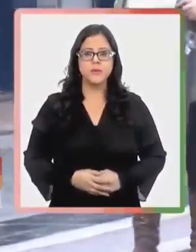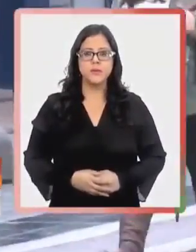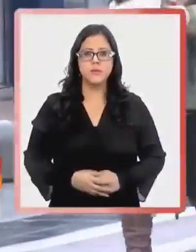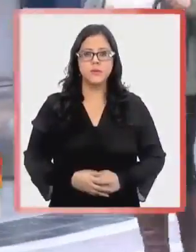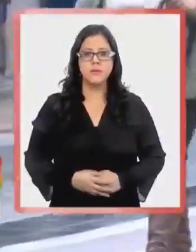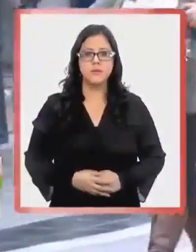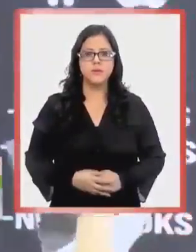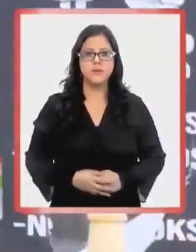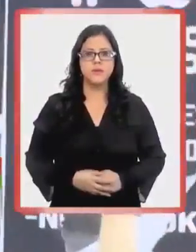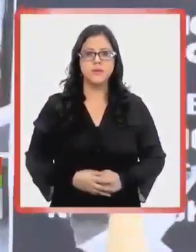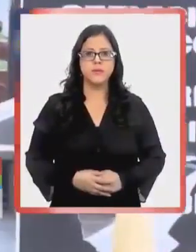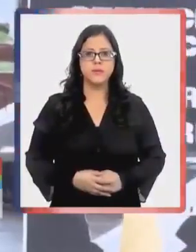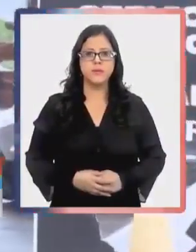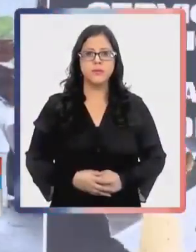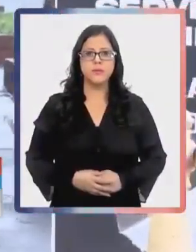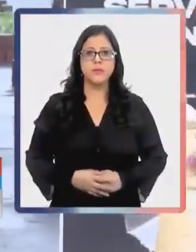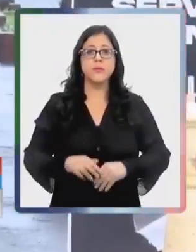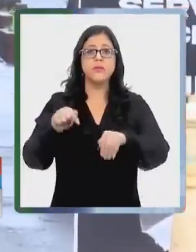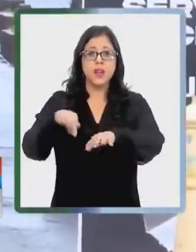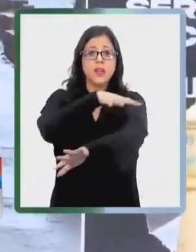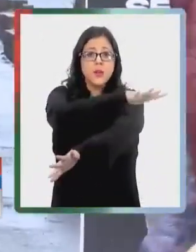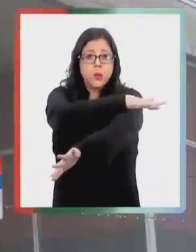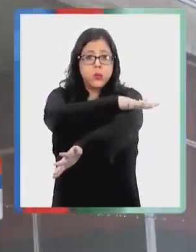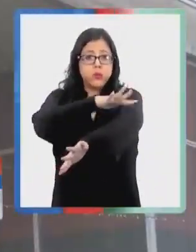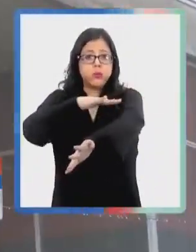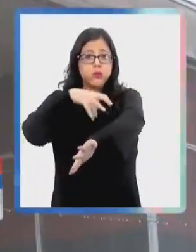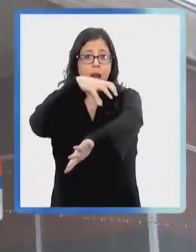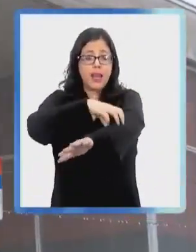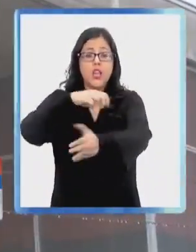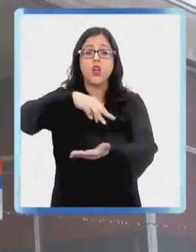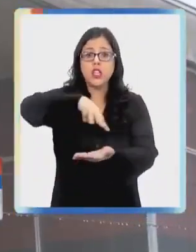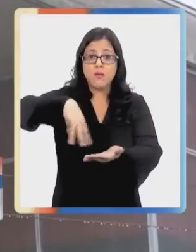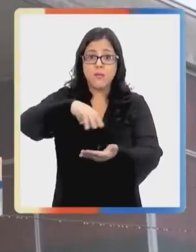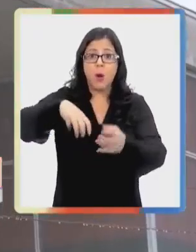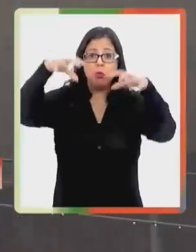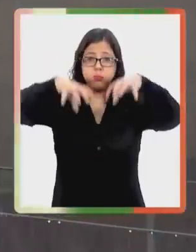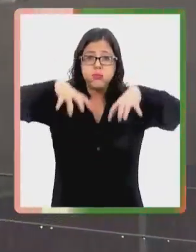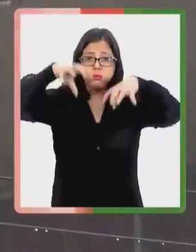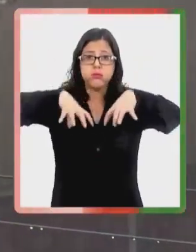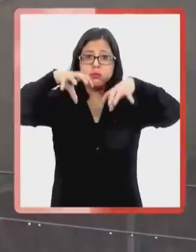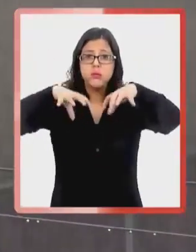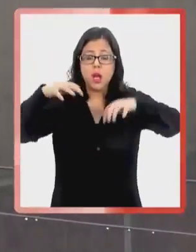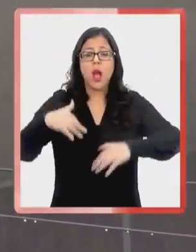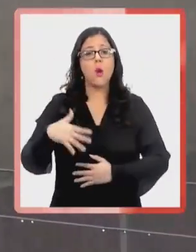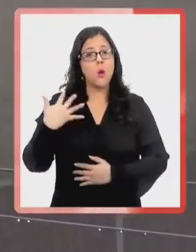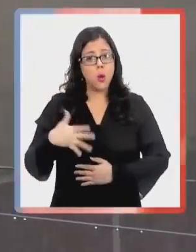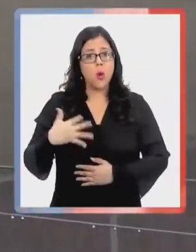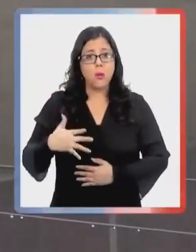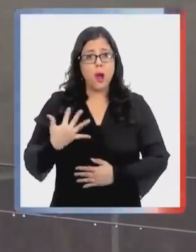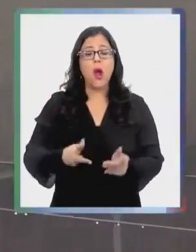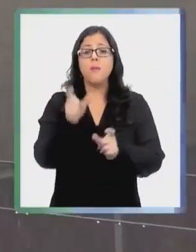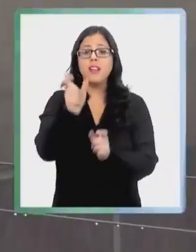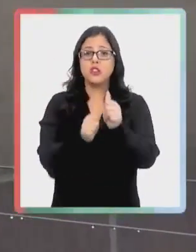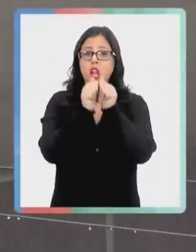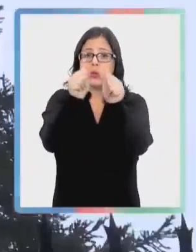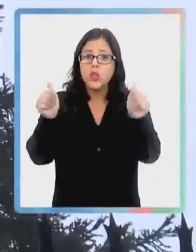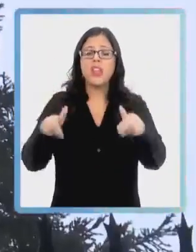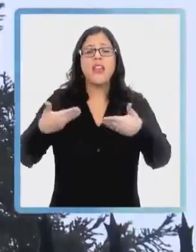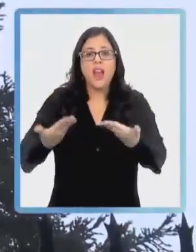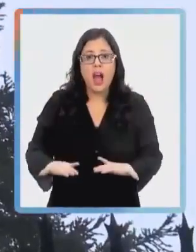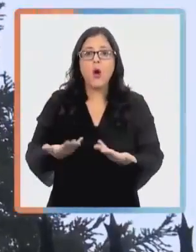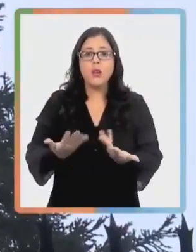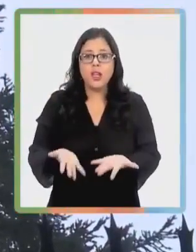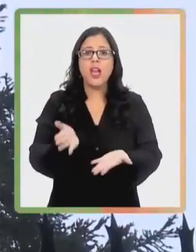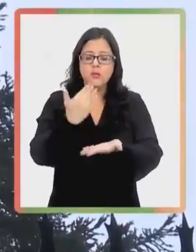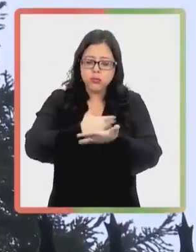Está pronosticado que arriba del Maule un nuevo sistema frontal el cual dejará una importante cantidad de agua. Las autoridades ya están trabajando para